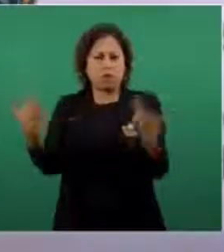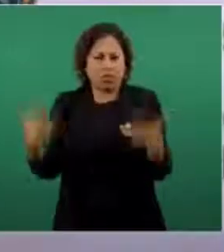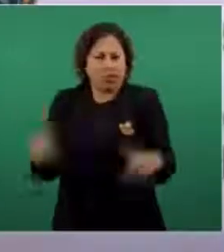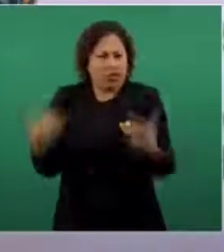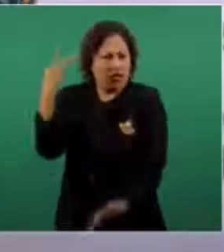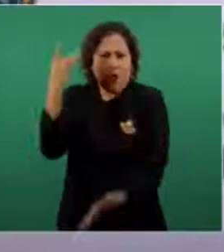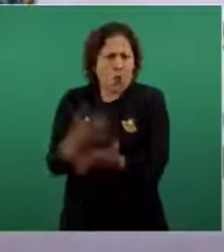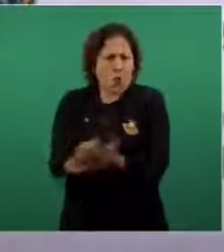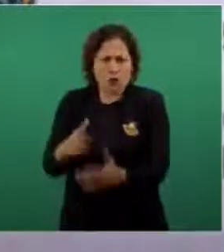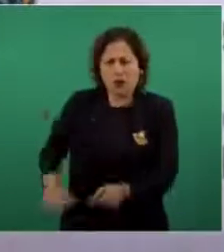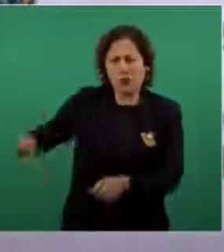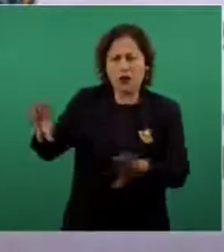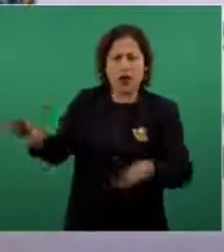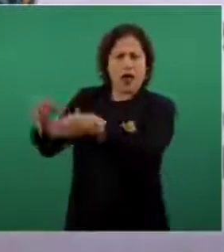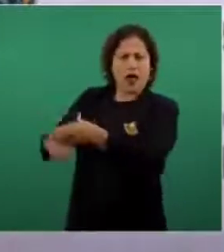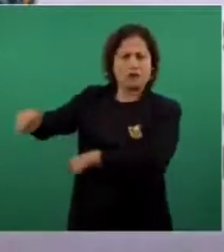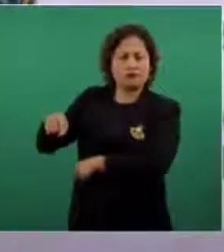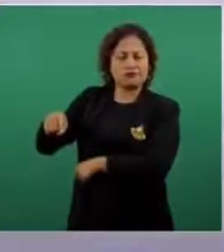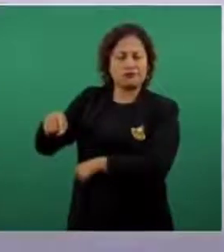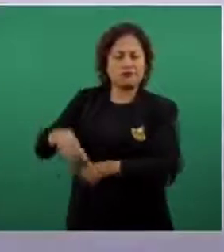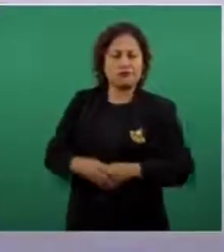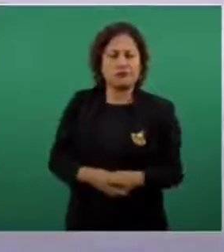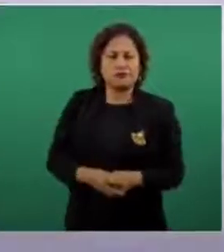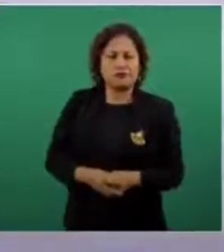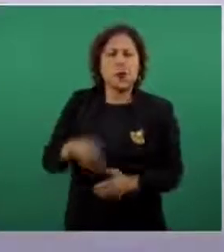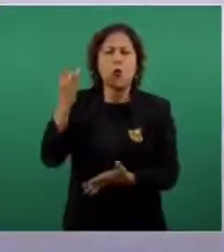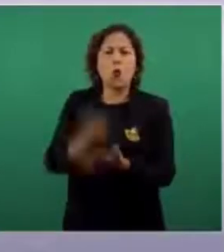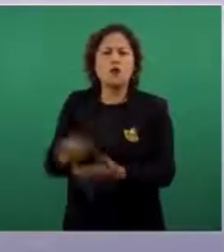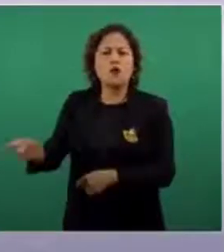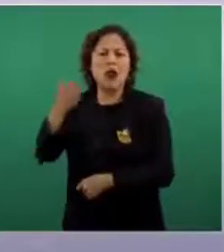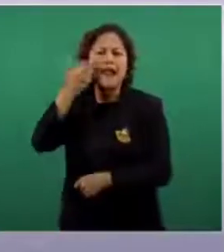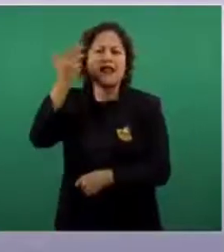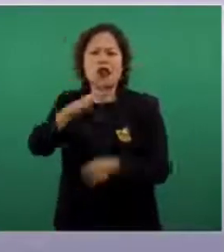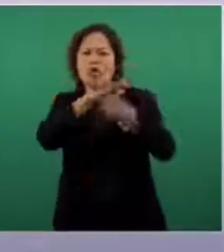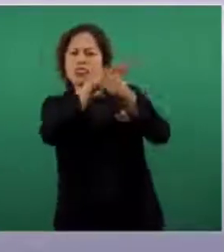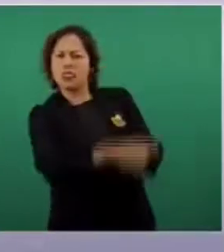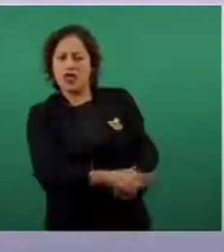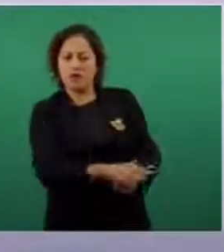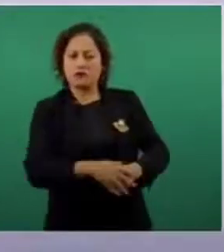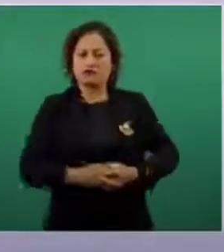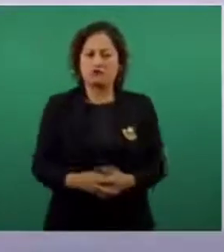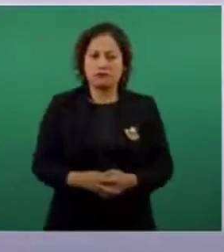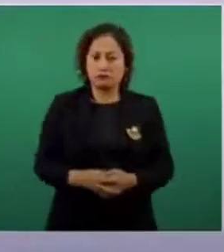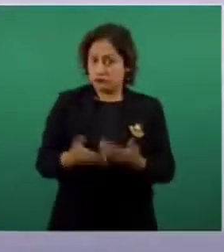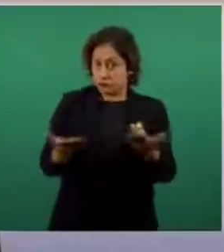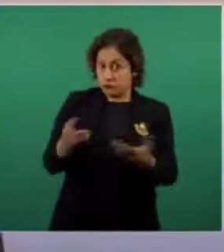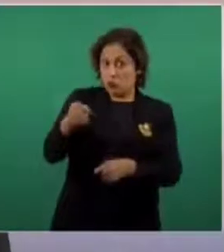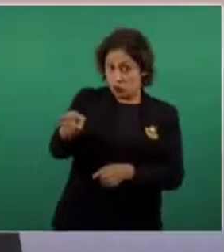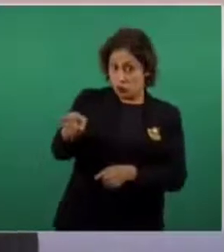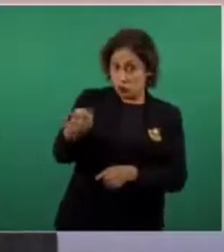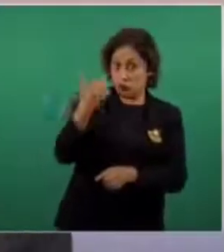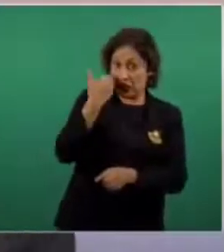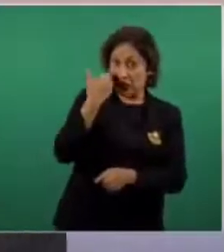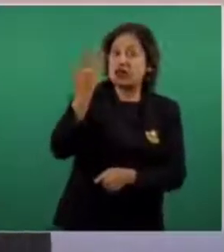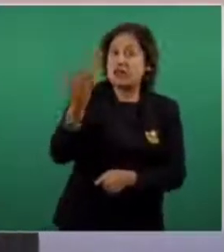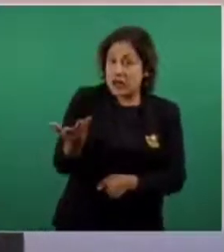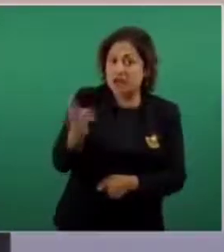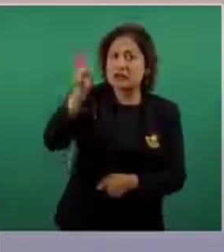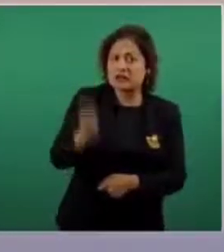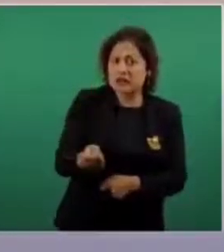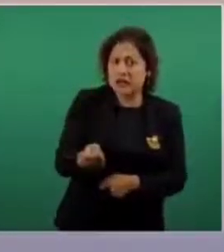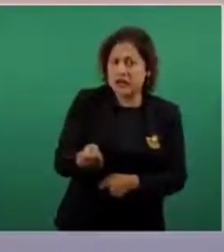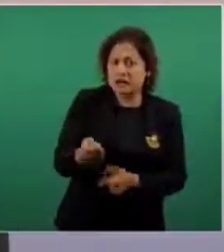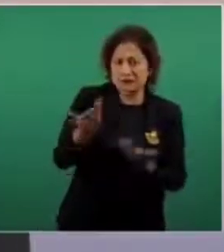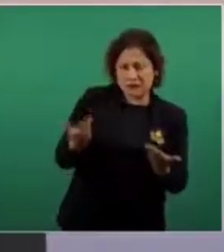solo tienen por objeto la opresión. ¿Creéis acaso que no puede ser